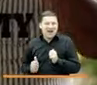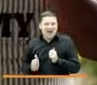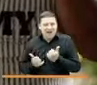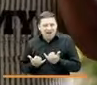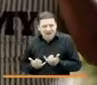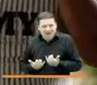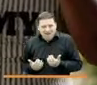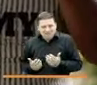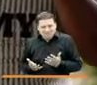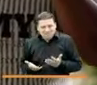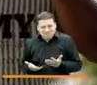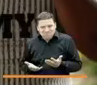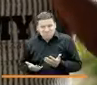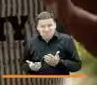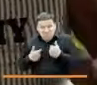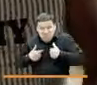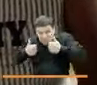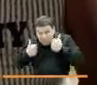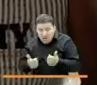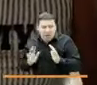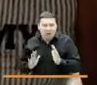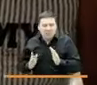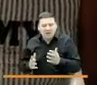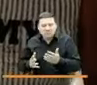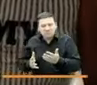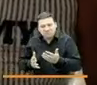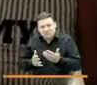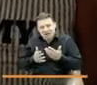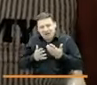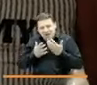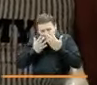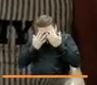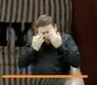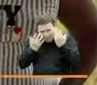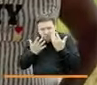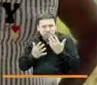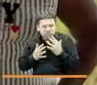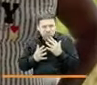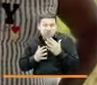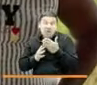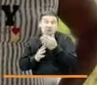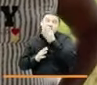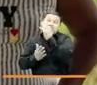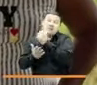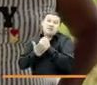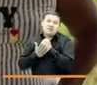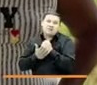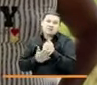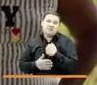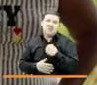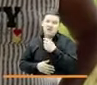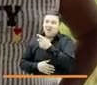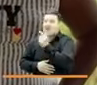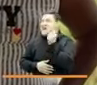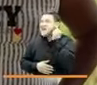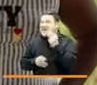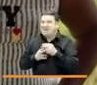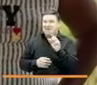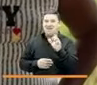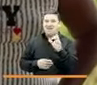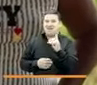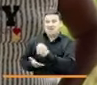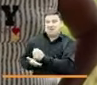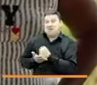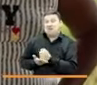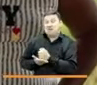bueno digamos bien pero bueno ahí se ha superado y ahí con la ayuda de Dios la niña Lady me ha ayudado me ayudó también